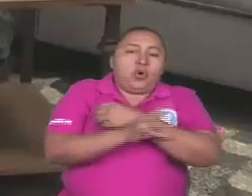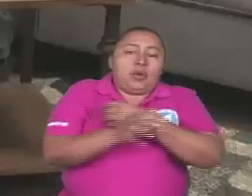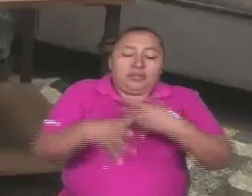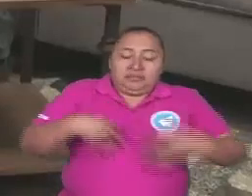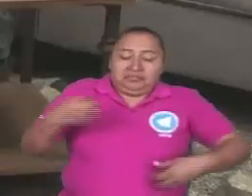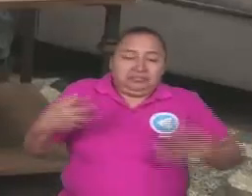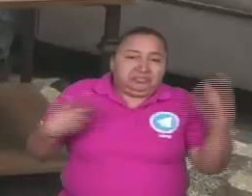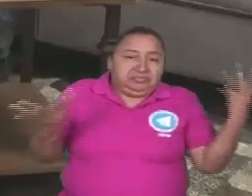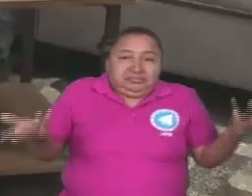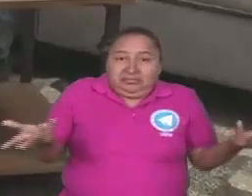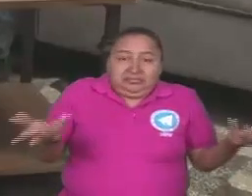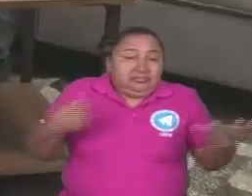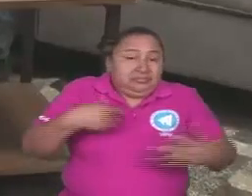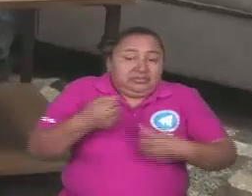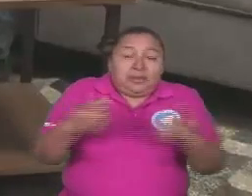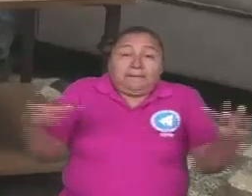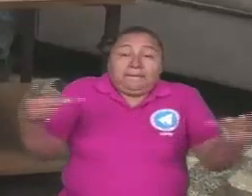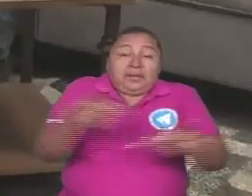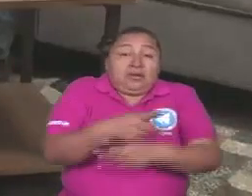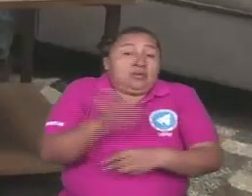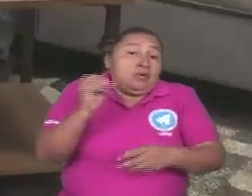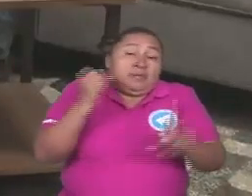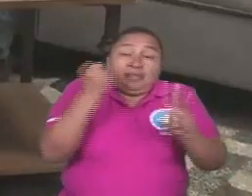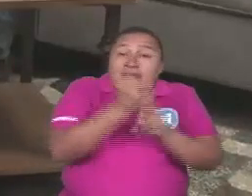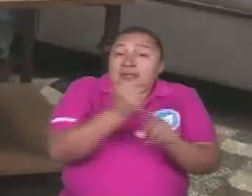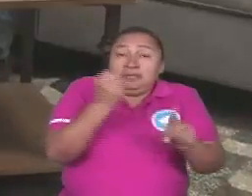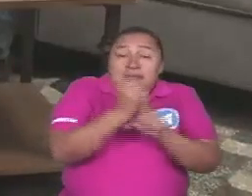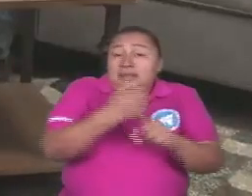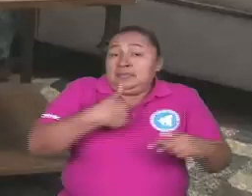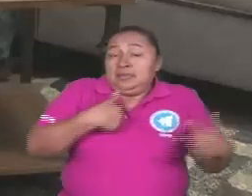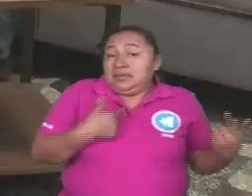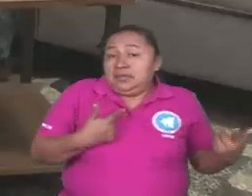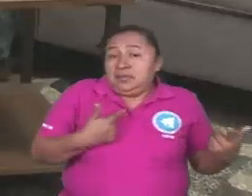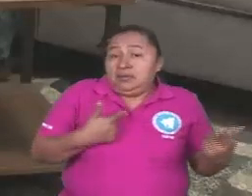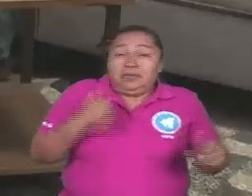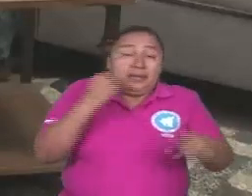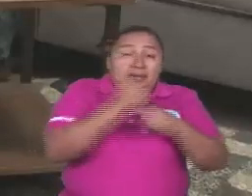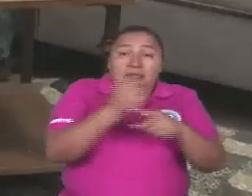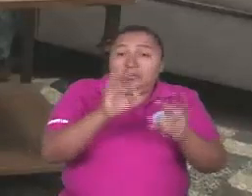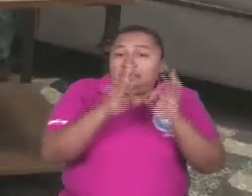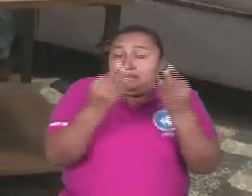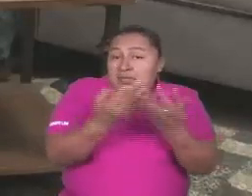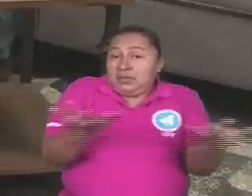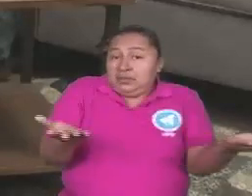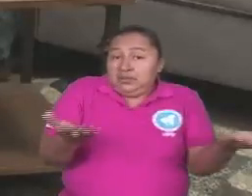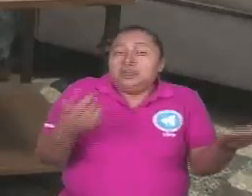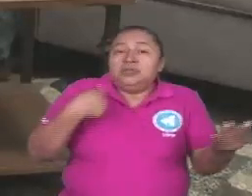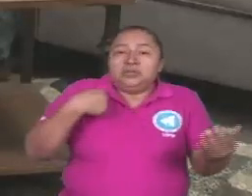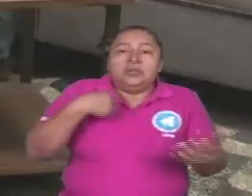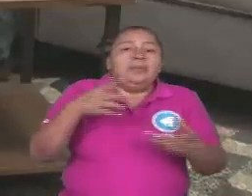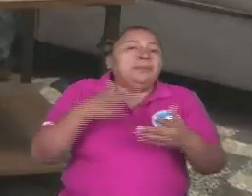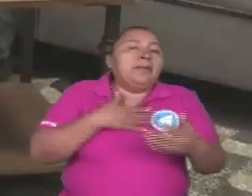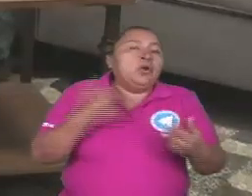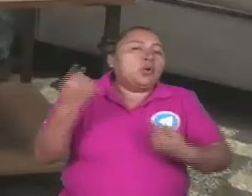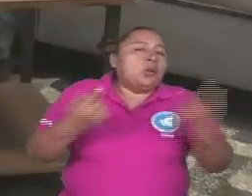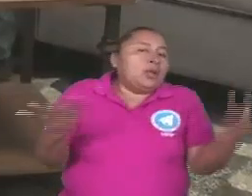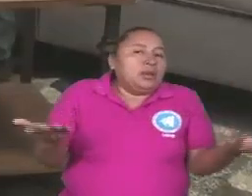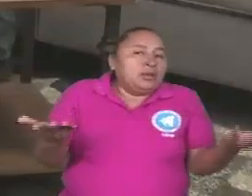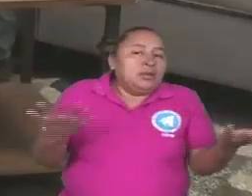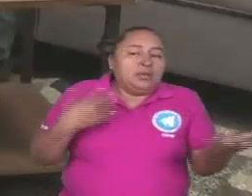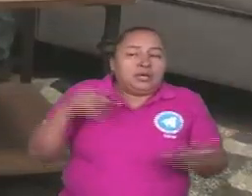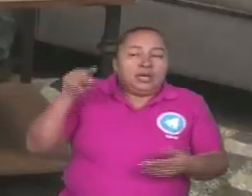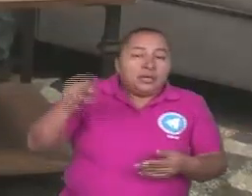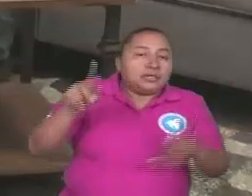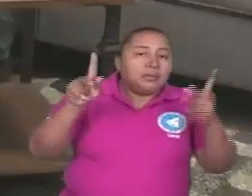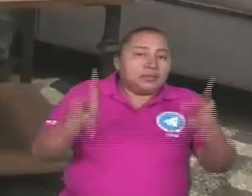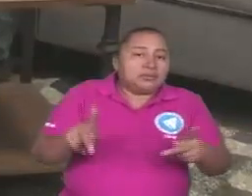sacándome la cartera y en el peor de los casos, matándome. ¿Ves? Y asesinando a la familia. Entonces, ¿qué preferís vos, un delincuente de ese tipo